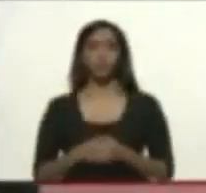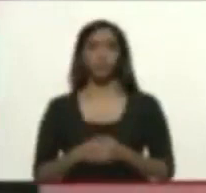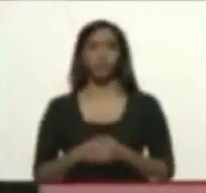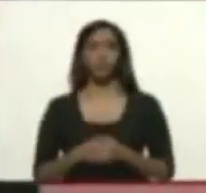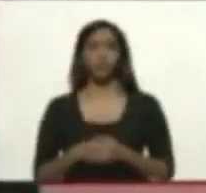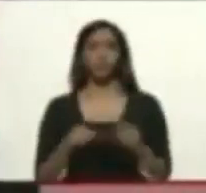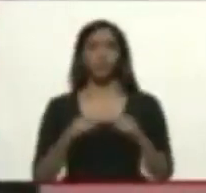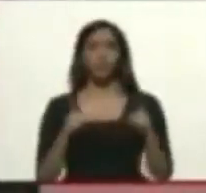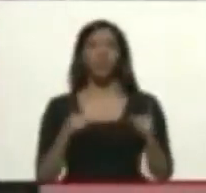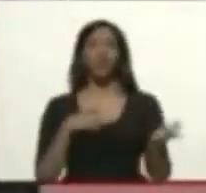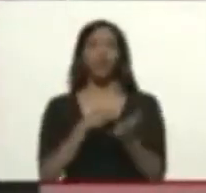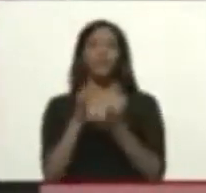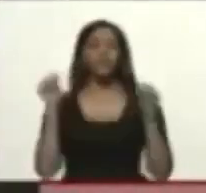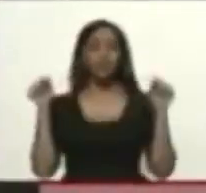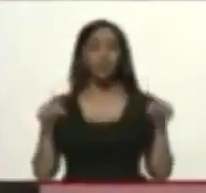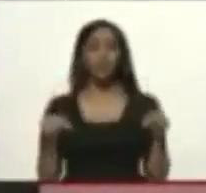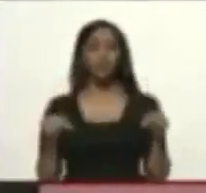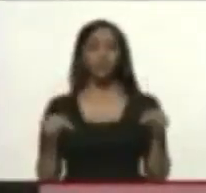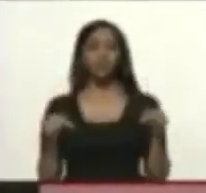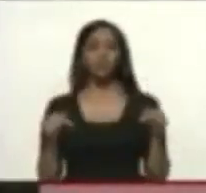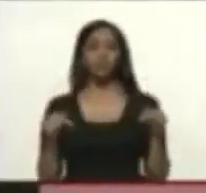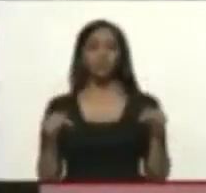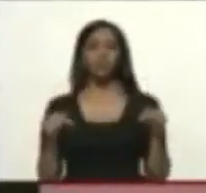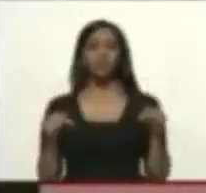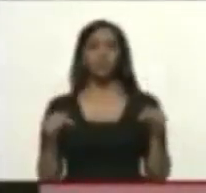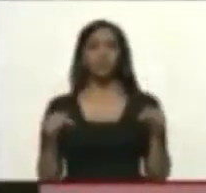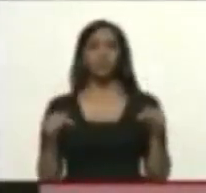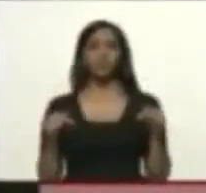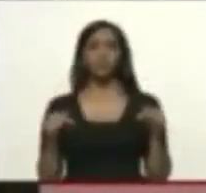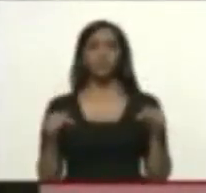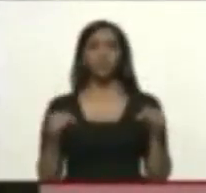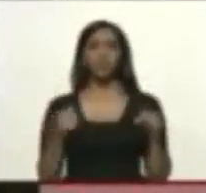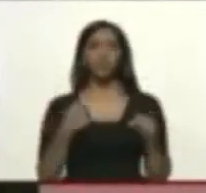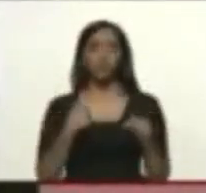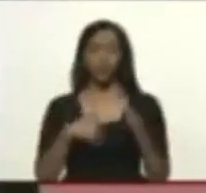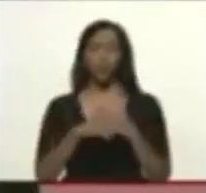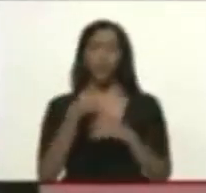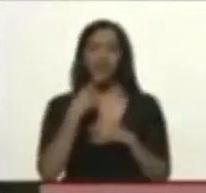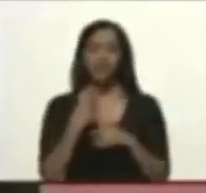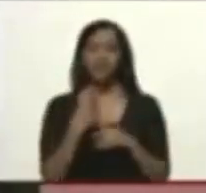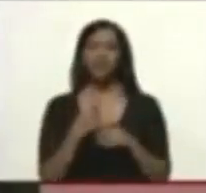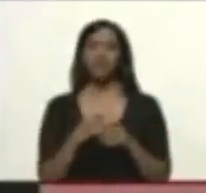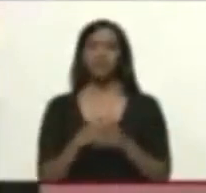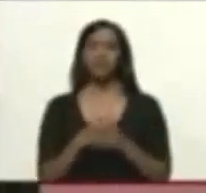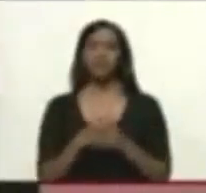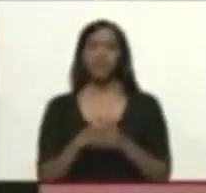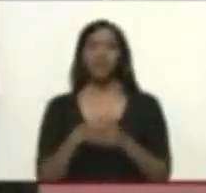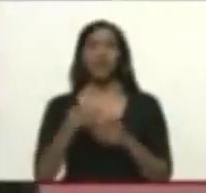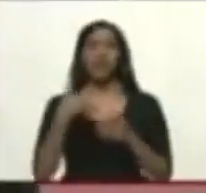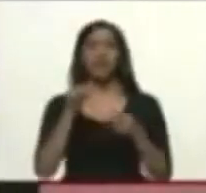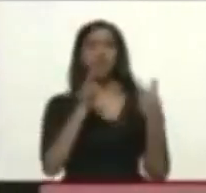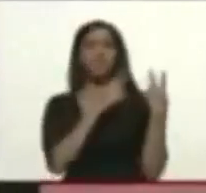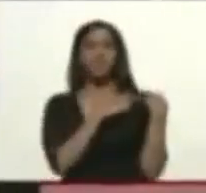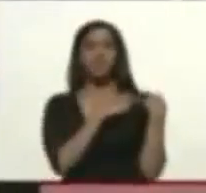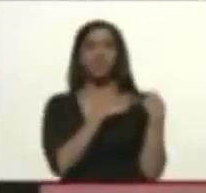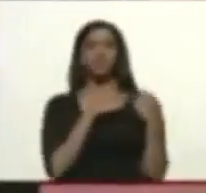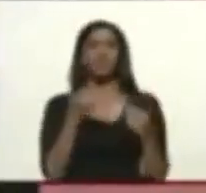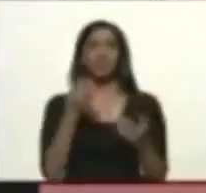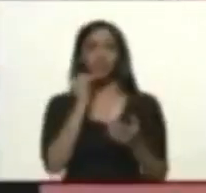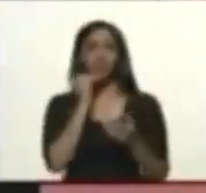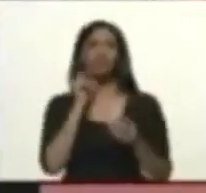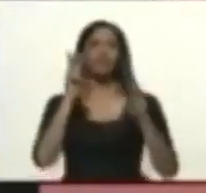Pero lo que pasó hoy... Yo lo voy a decir, así como existen responsabilidades individuales y esos muchachos los van a